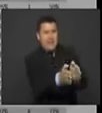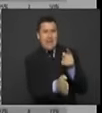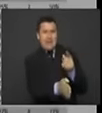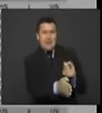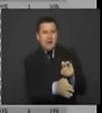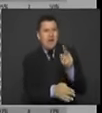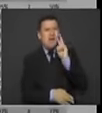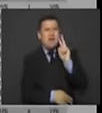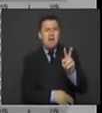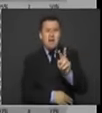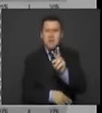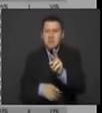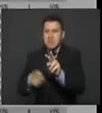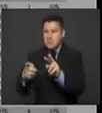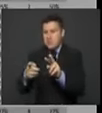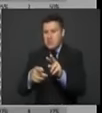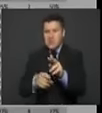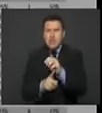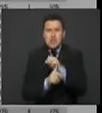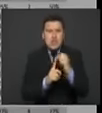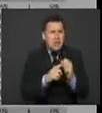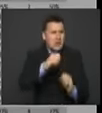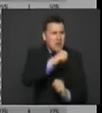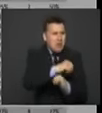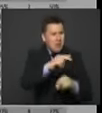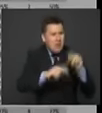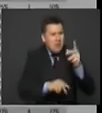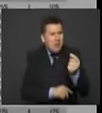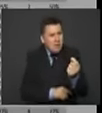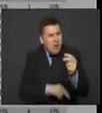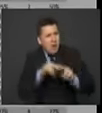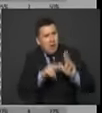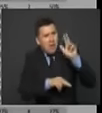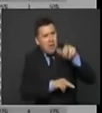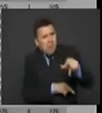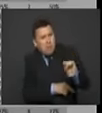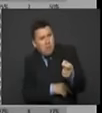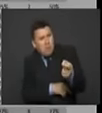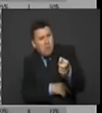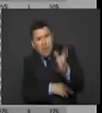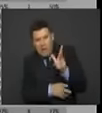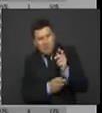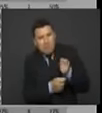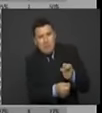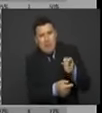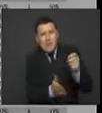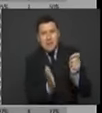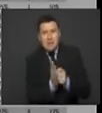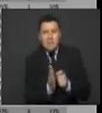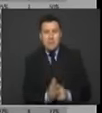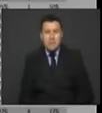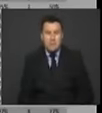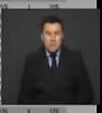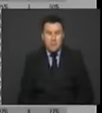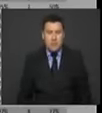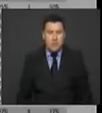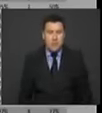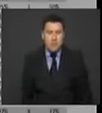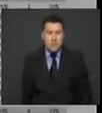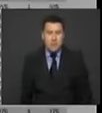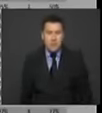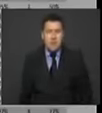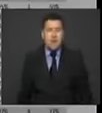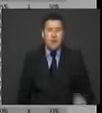físicamente en vías, socialmente en infraestructura social, económicamente en empleo digno y decente, por esos